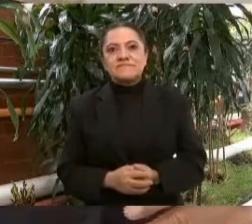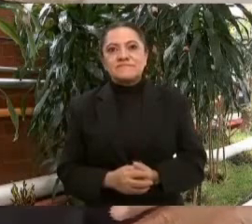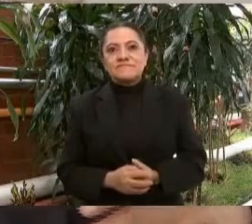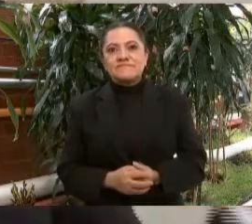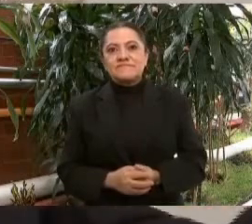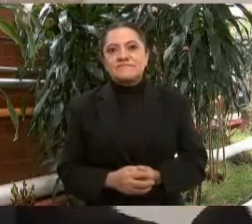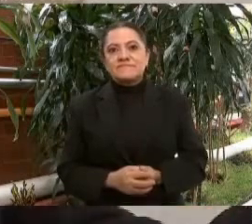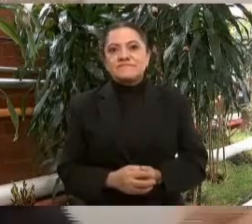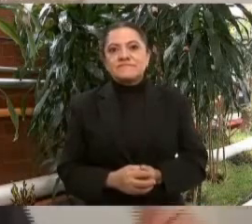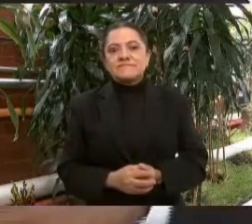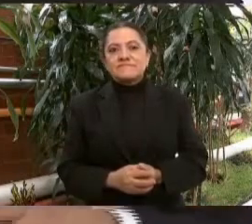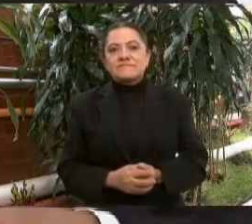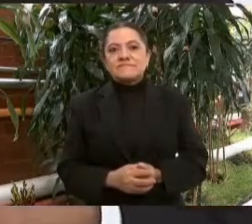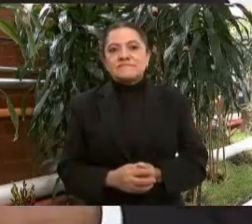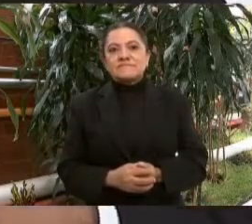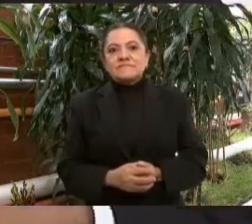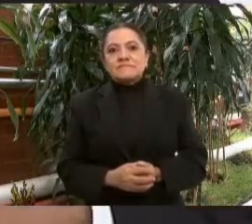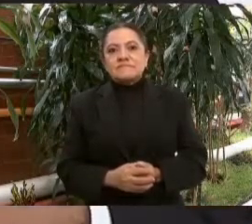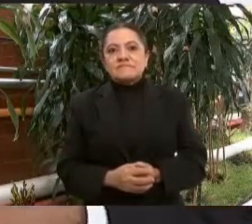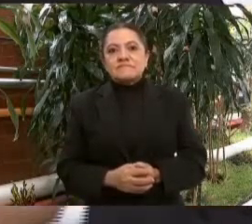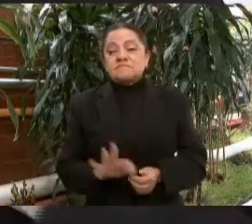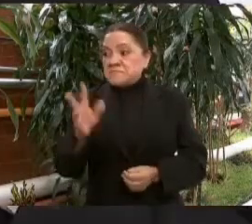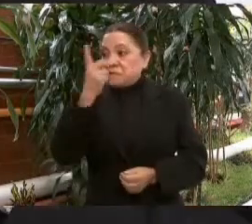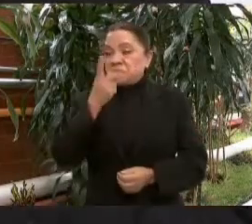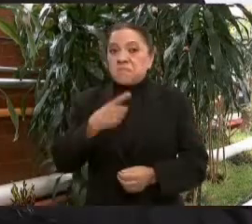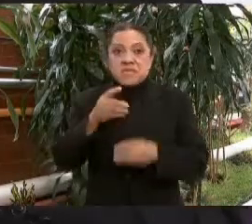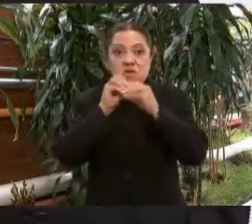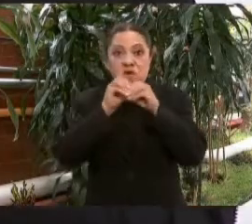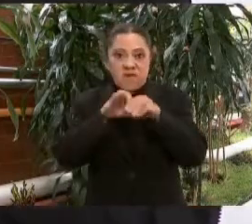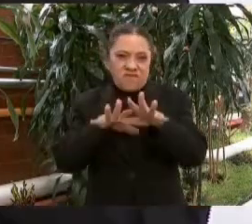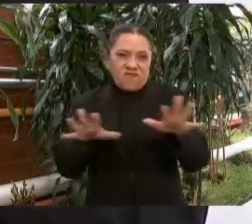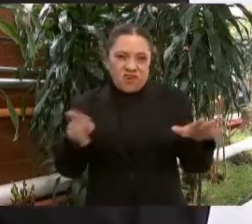en el informe que presentó el Secretario de la Defensa